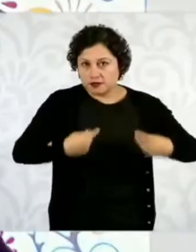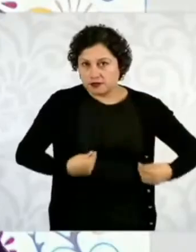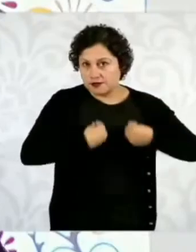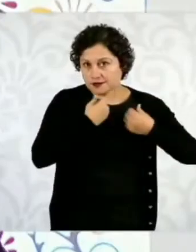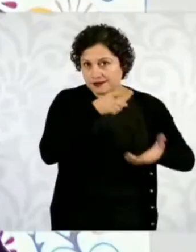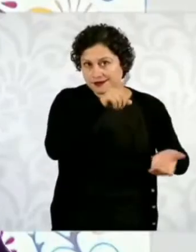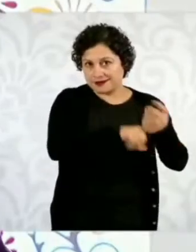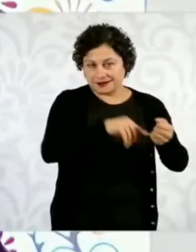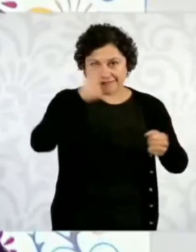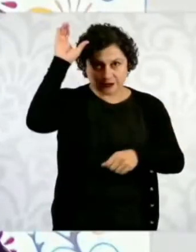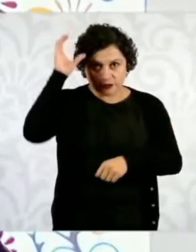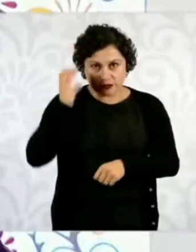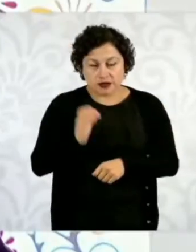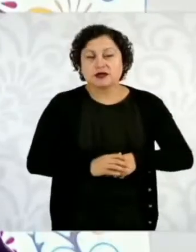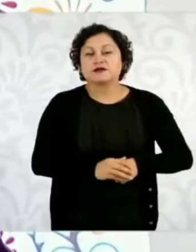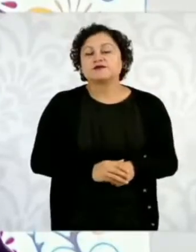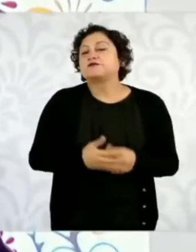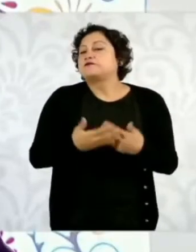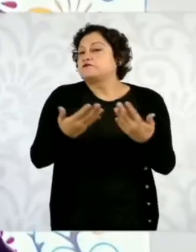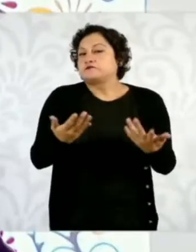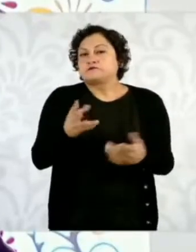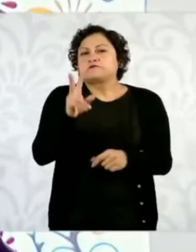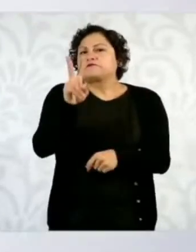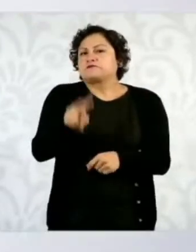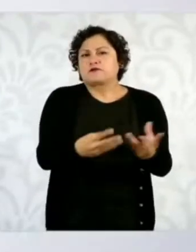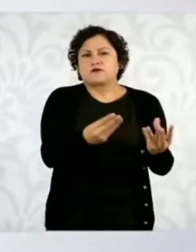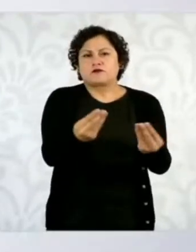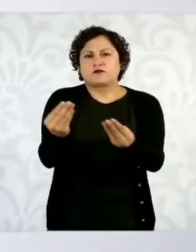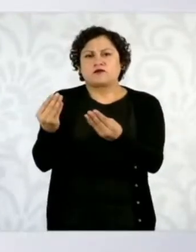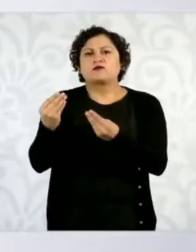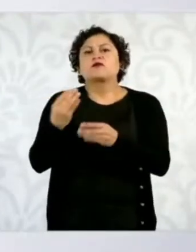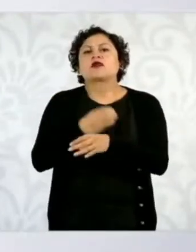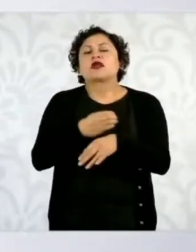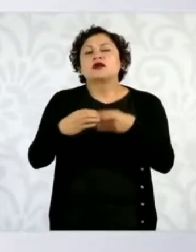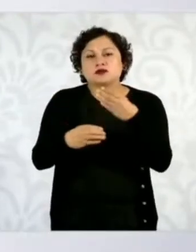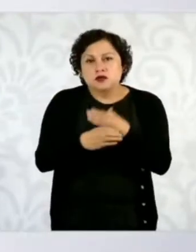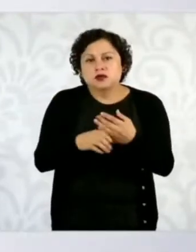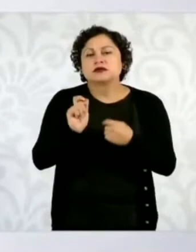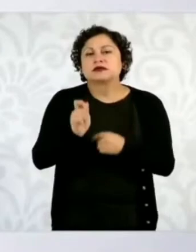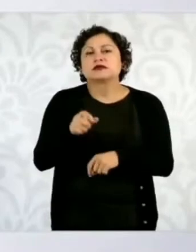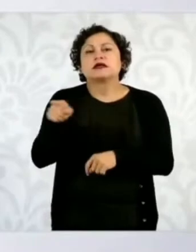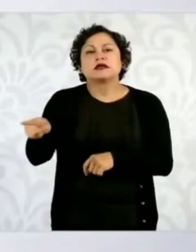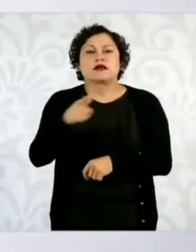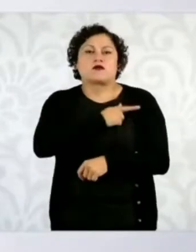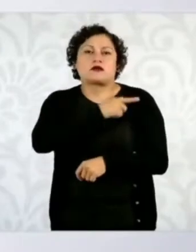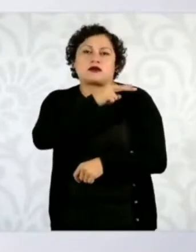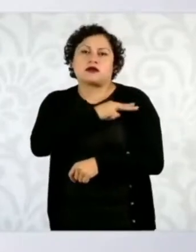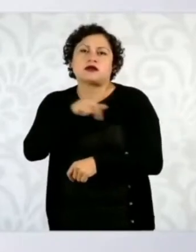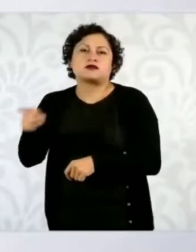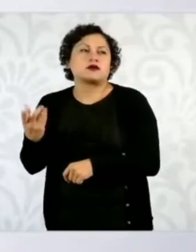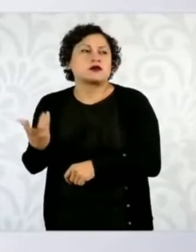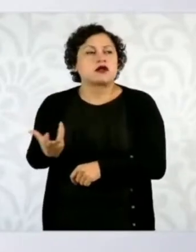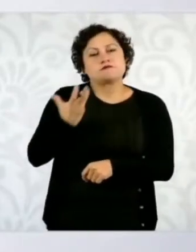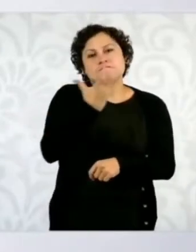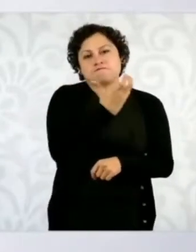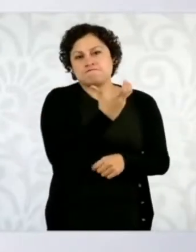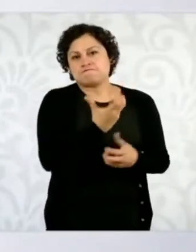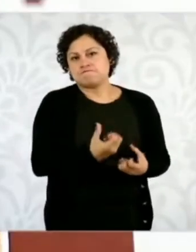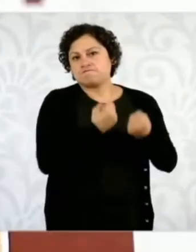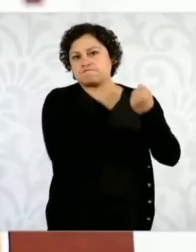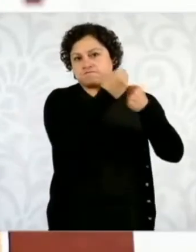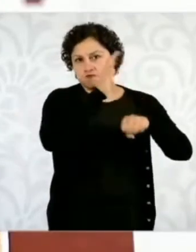Entonces, hay un destacamento muy importante de la Guardia Nacional ahí, se va a reforzar y a